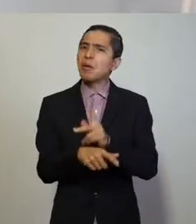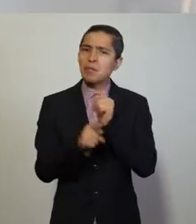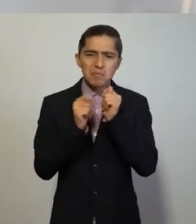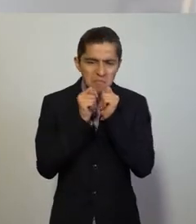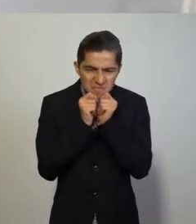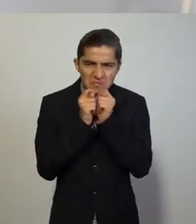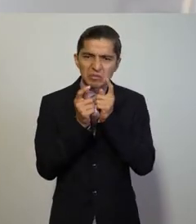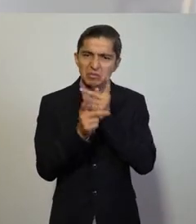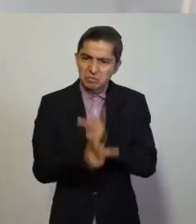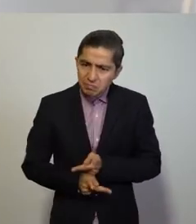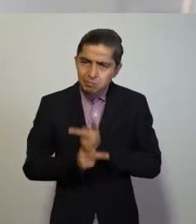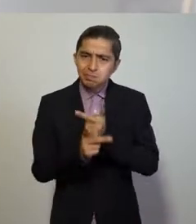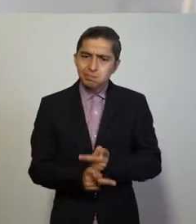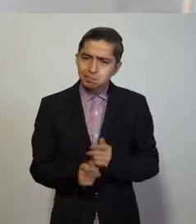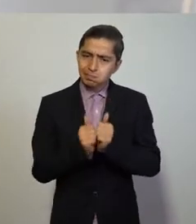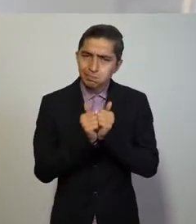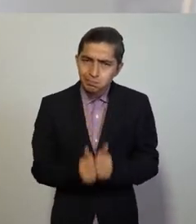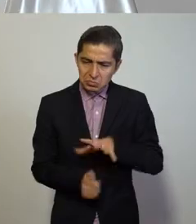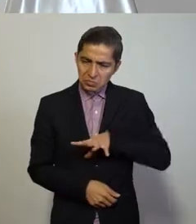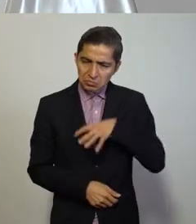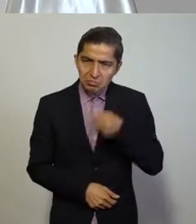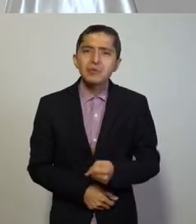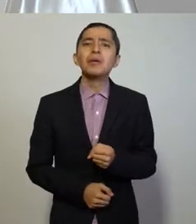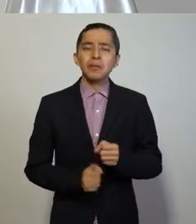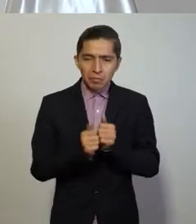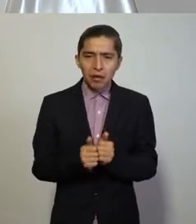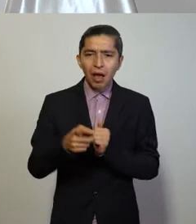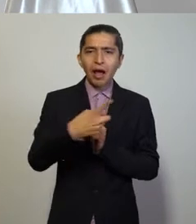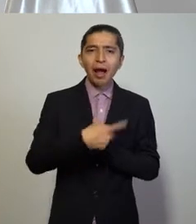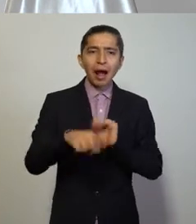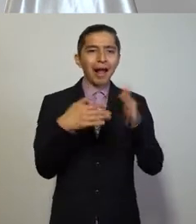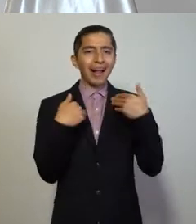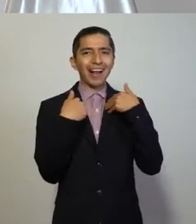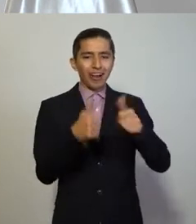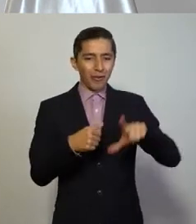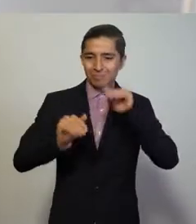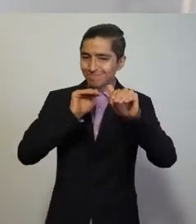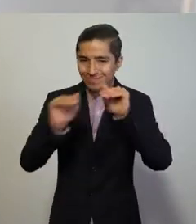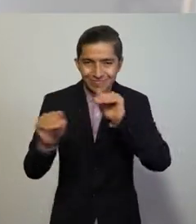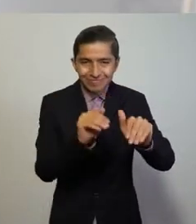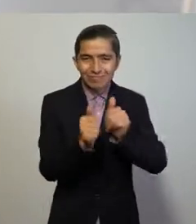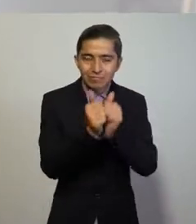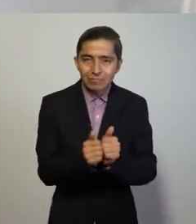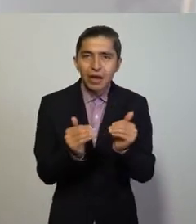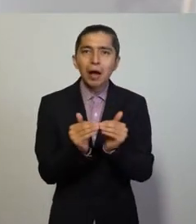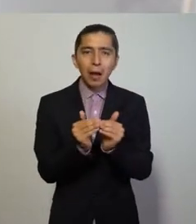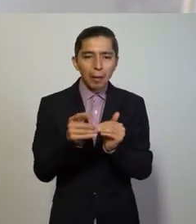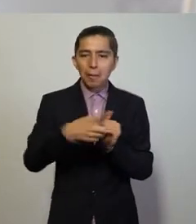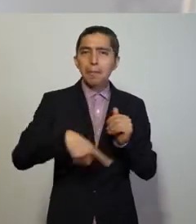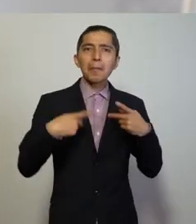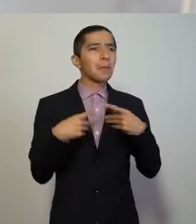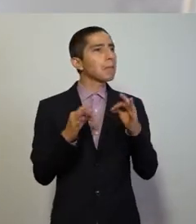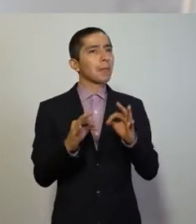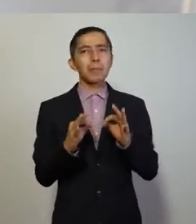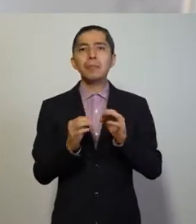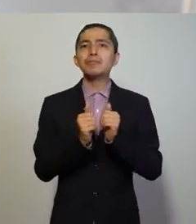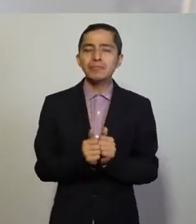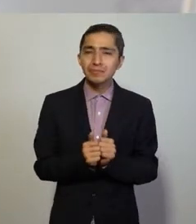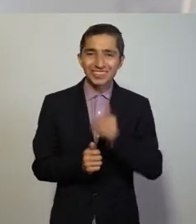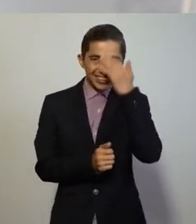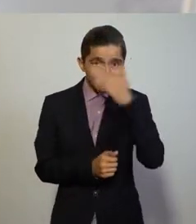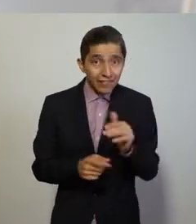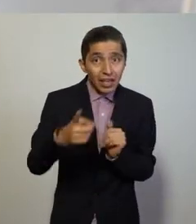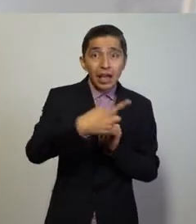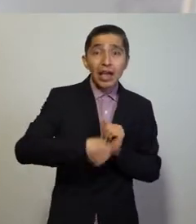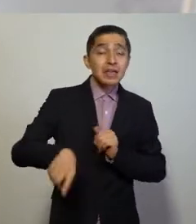resistencia han acatado las medidas y atendido el llamado del gobierno. Sin embargo, sabemos que no es